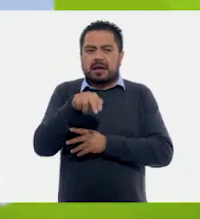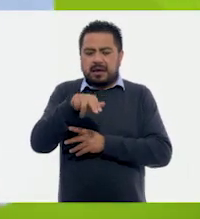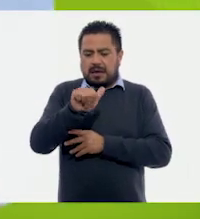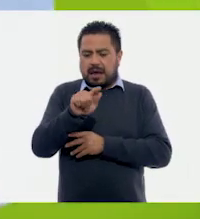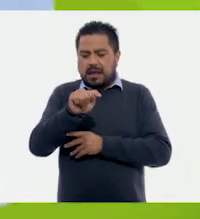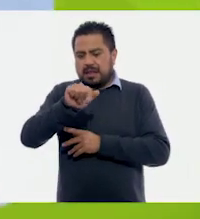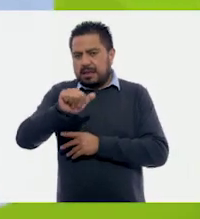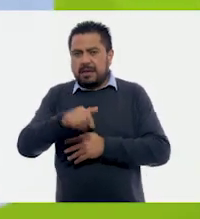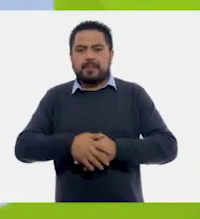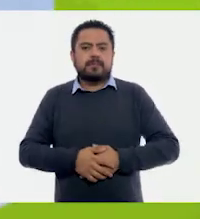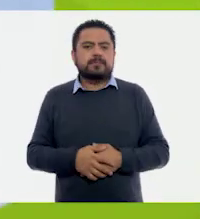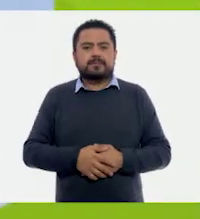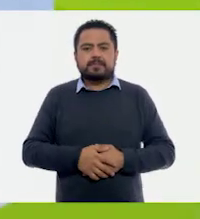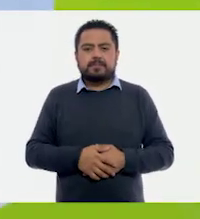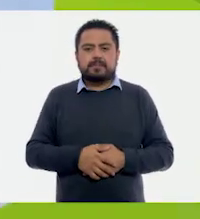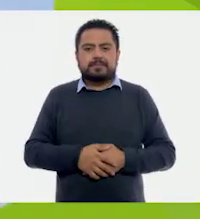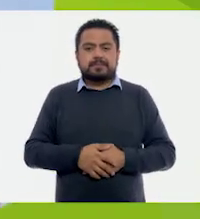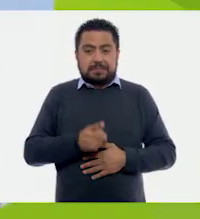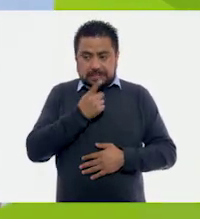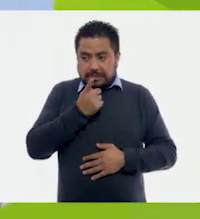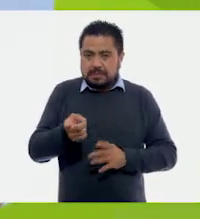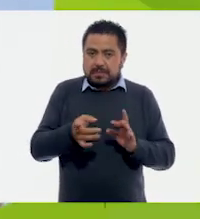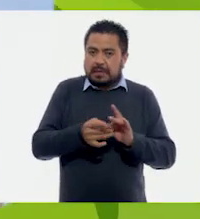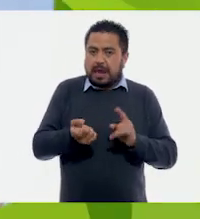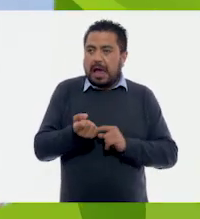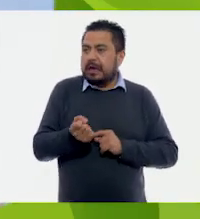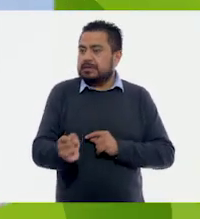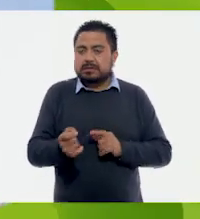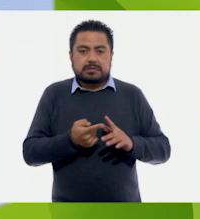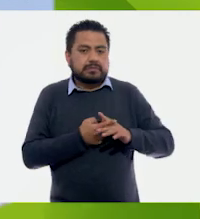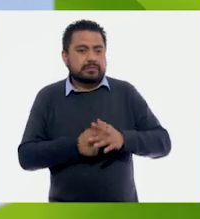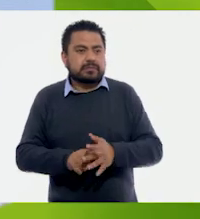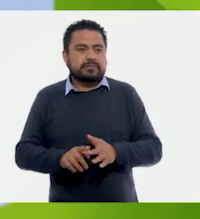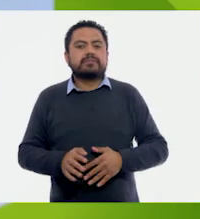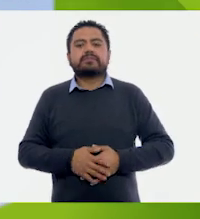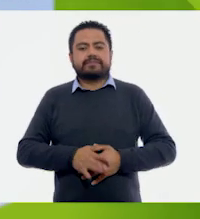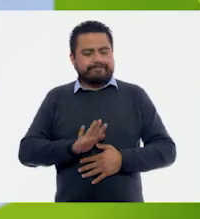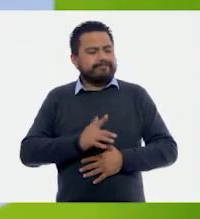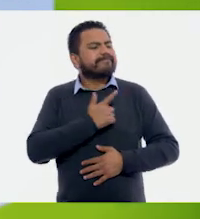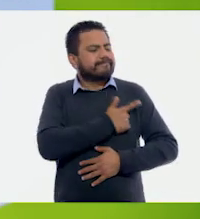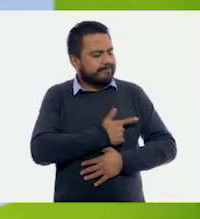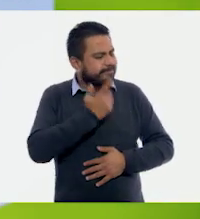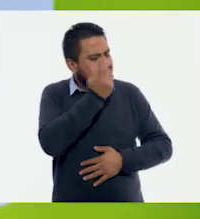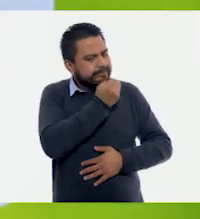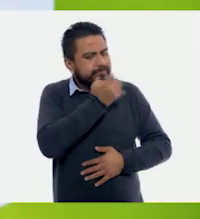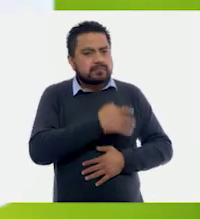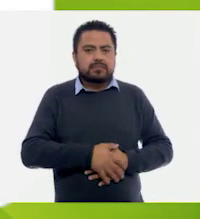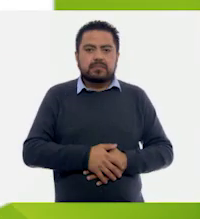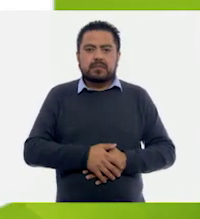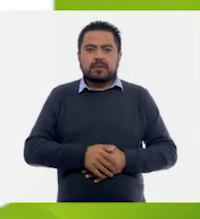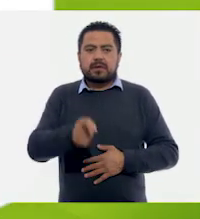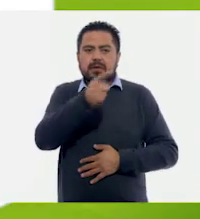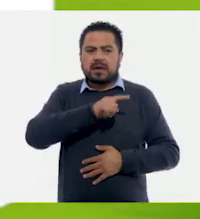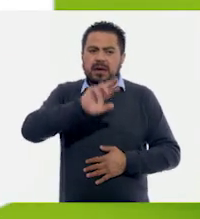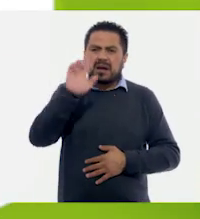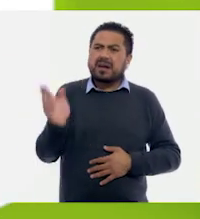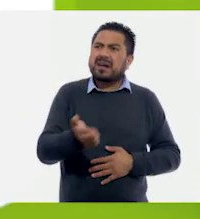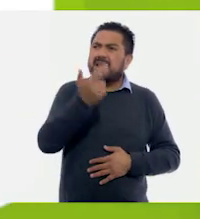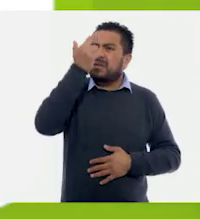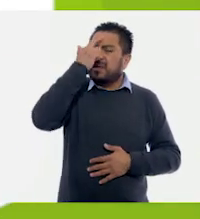Liuska. Y dice así. Está bien bonito, te va a gustar. ¿Recuerda la pluma